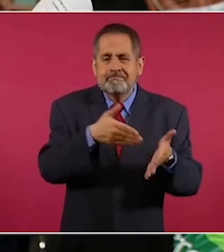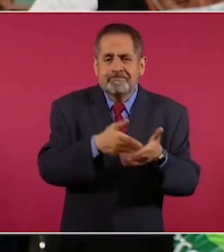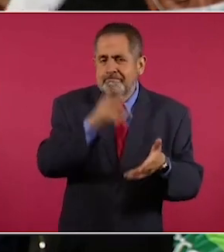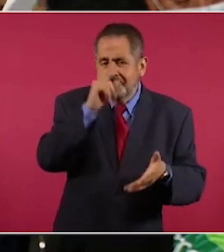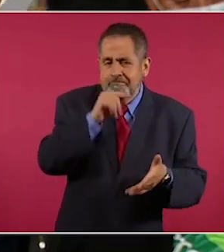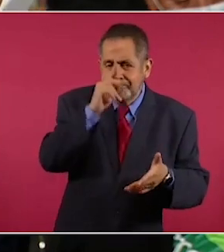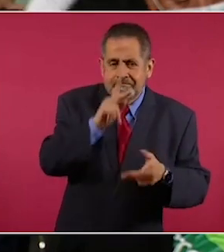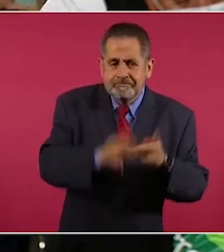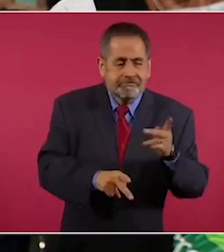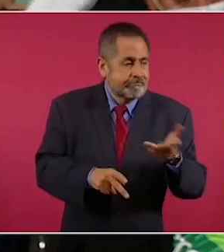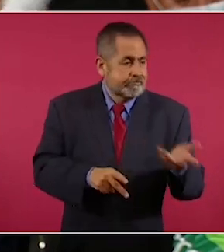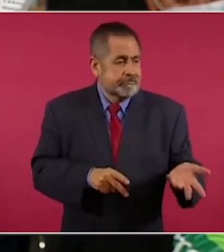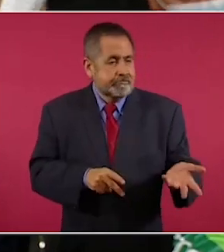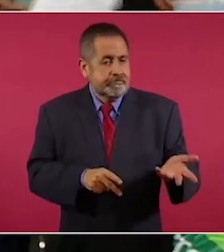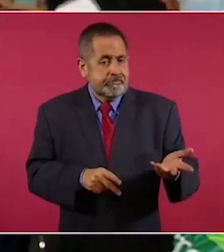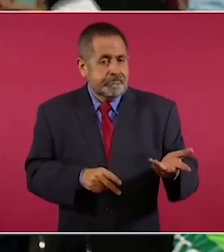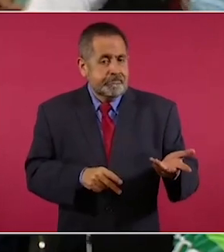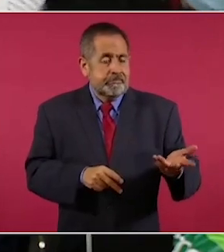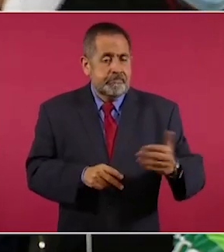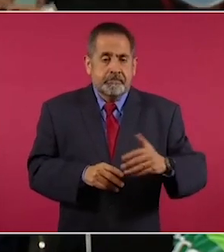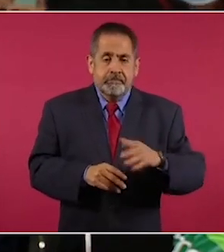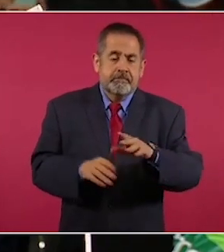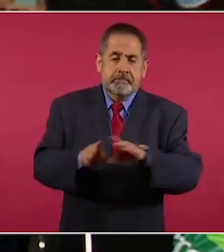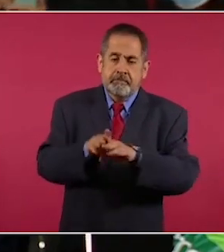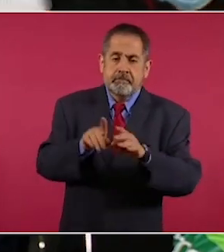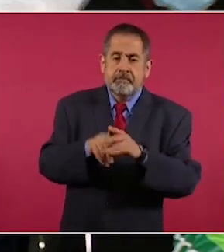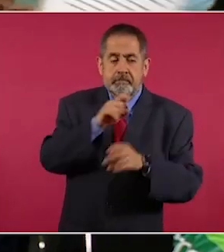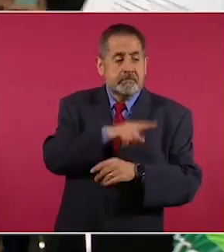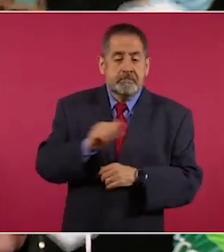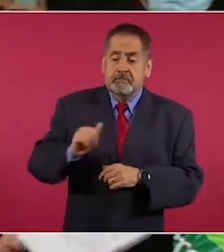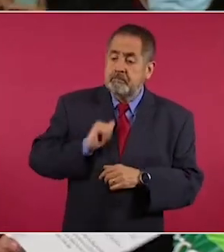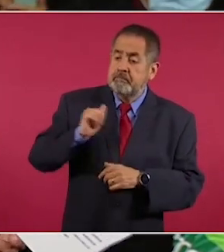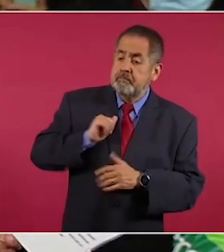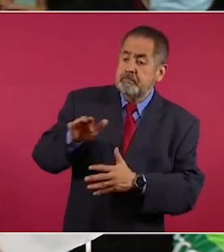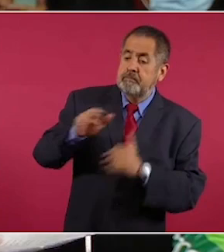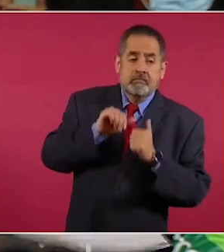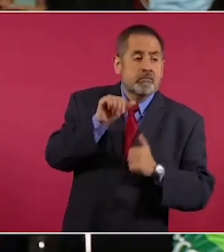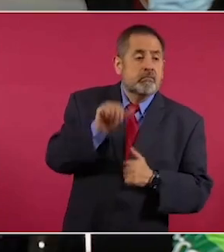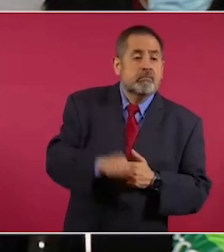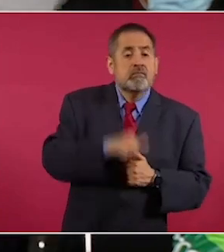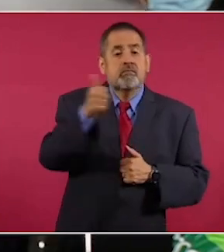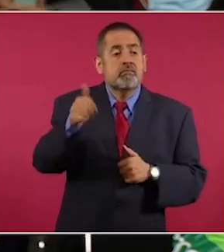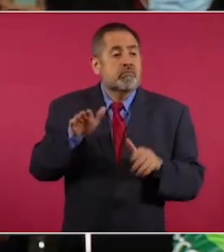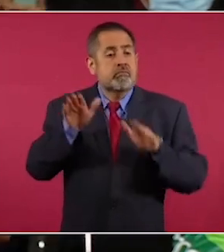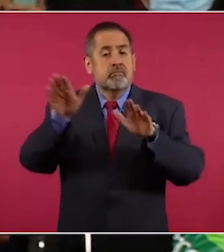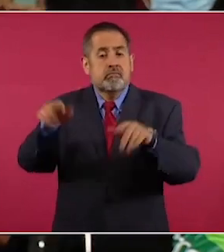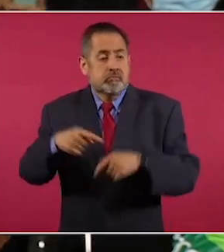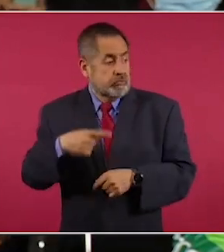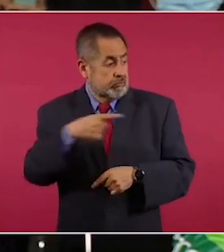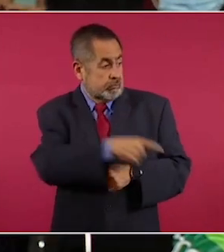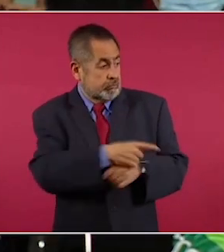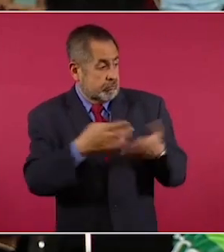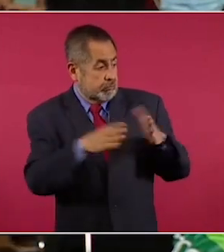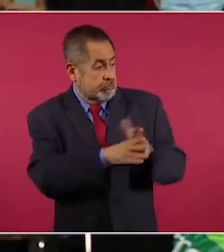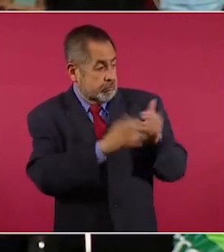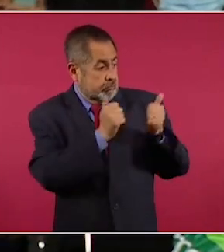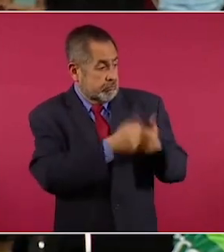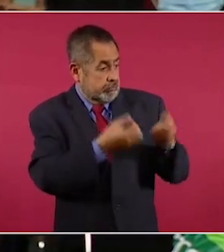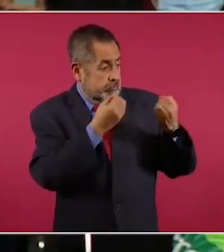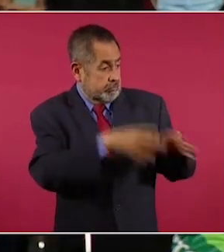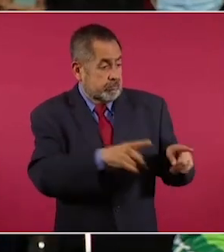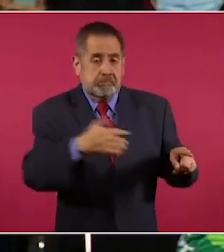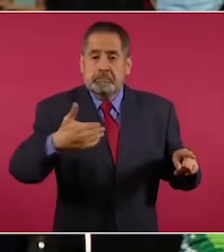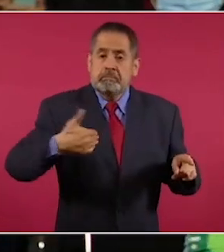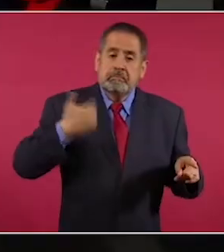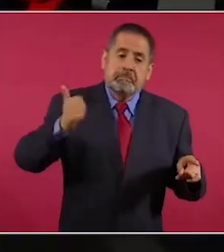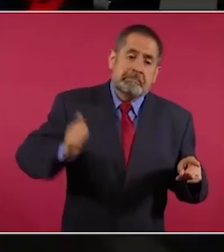han sido también beneficiadas otras aerolíneas, porque al trabar esto, al